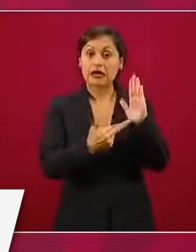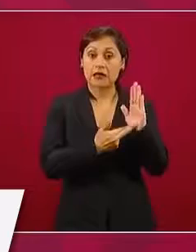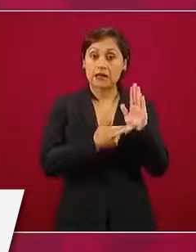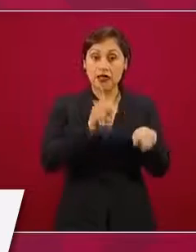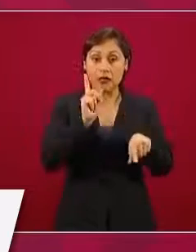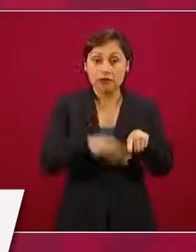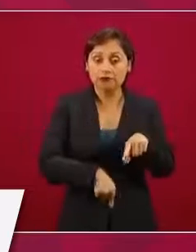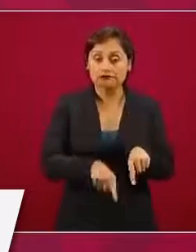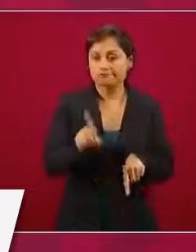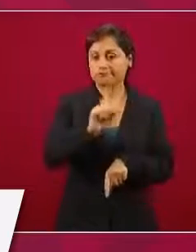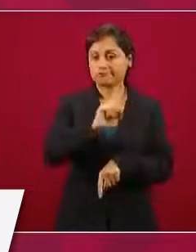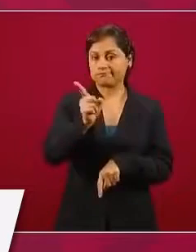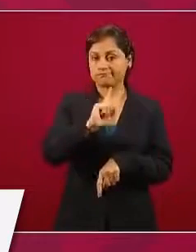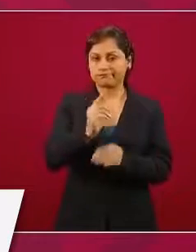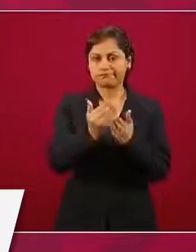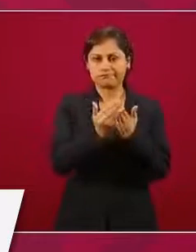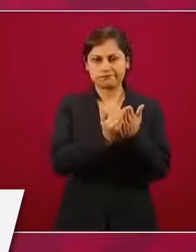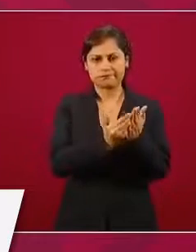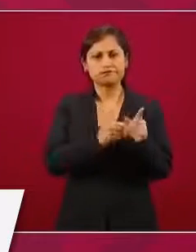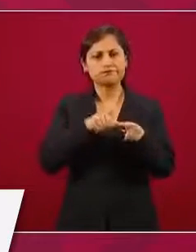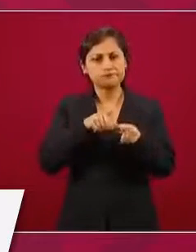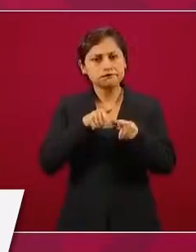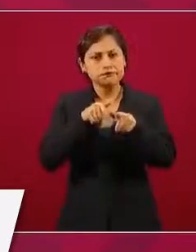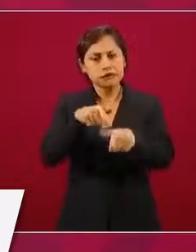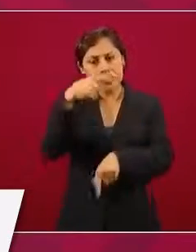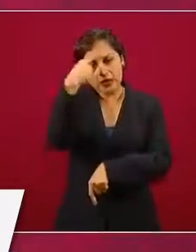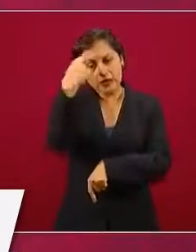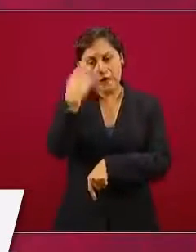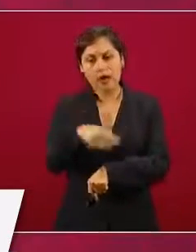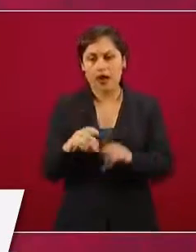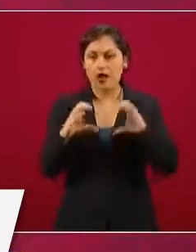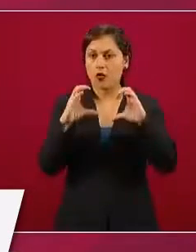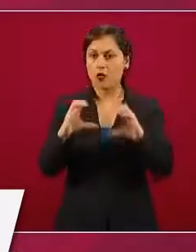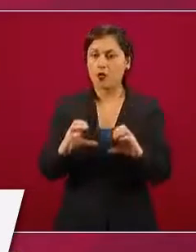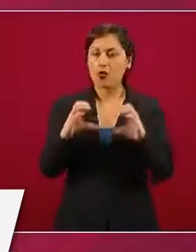prevención, las medidas preventivas.